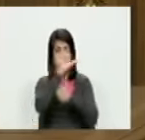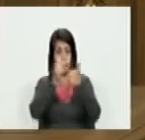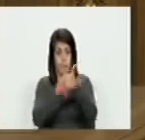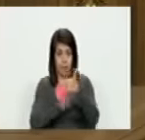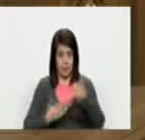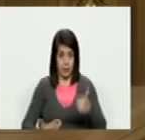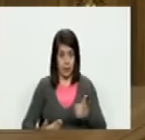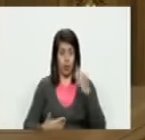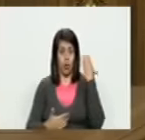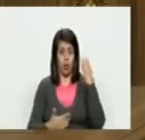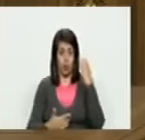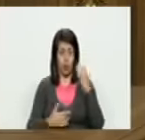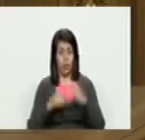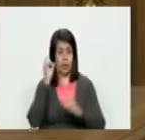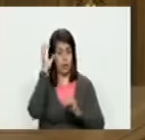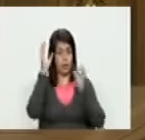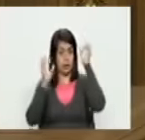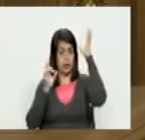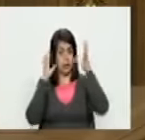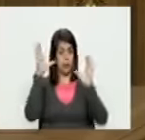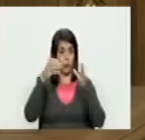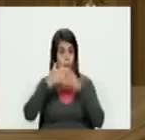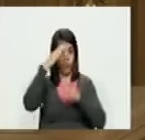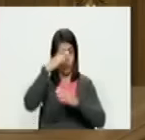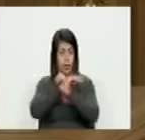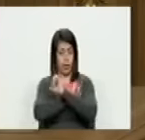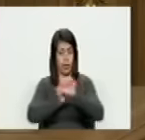de Colombia que fue creador del bloque paramilitar